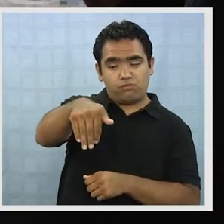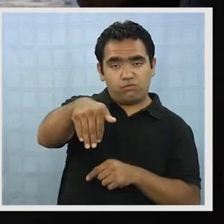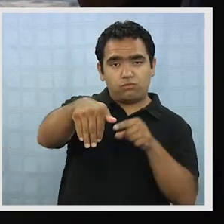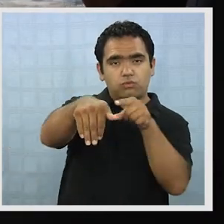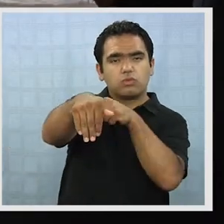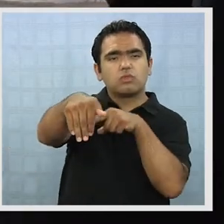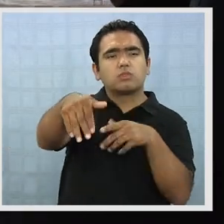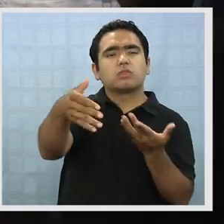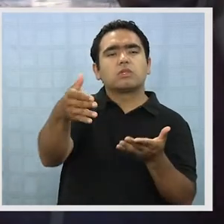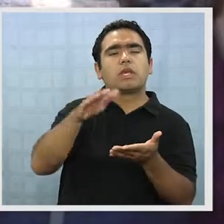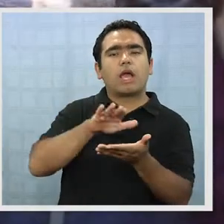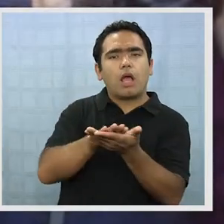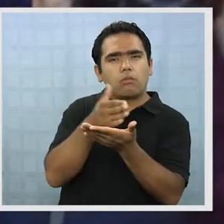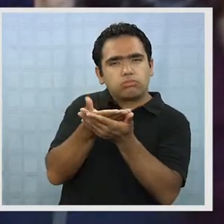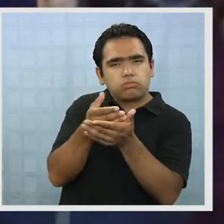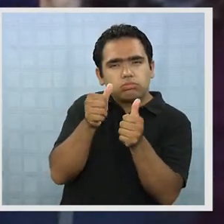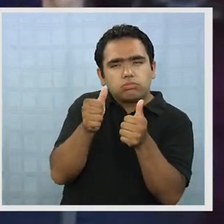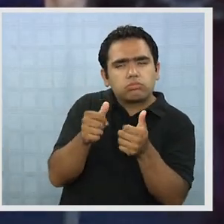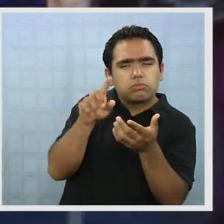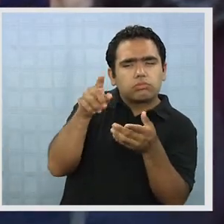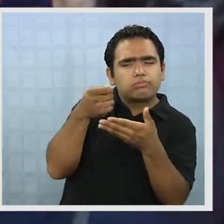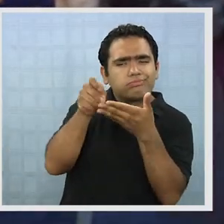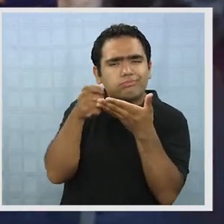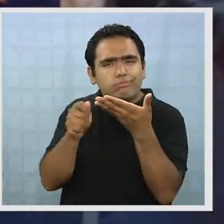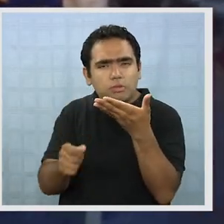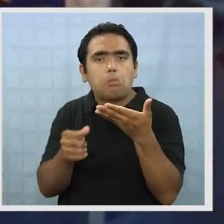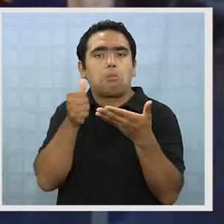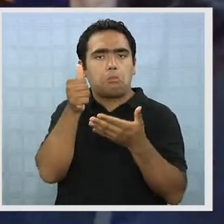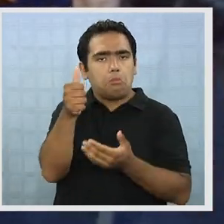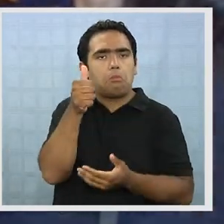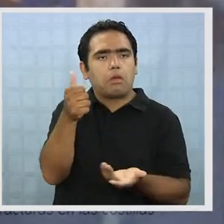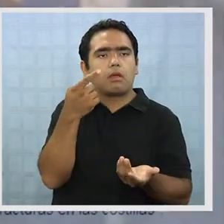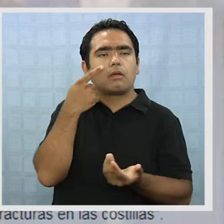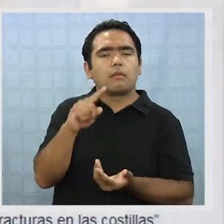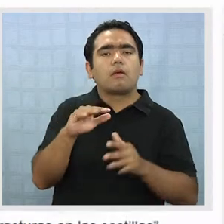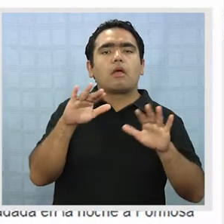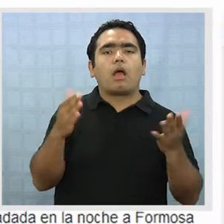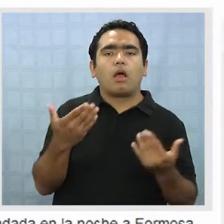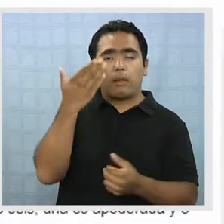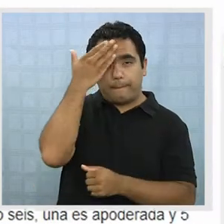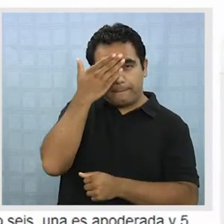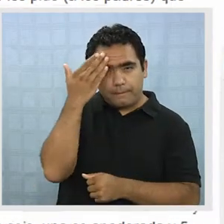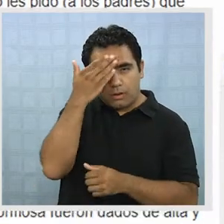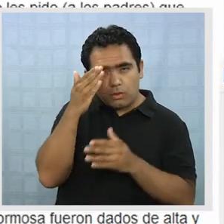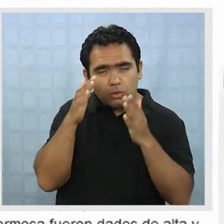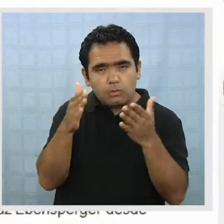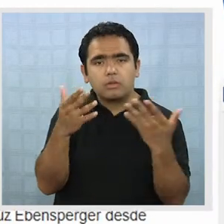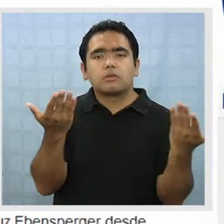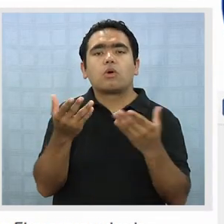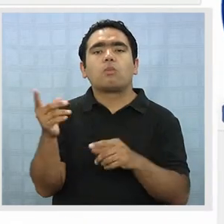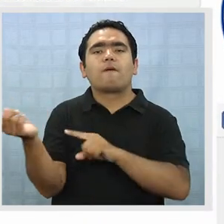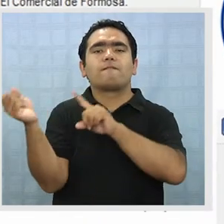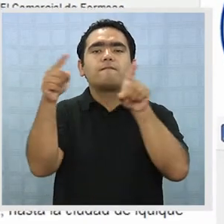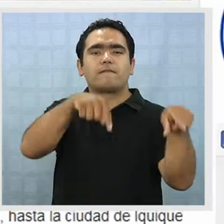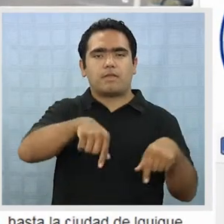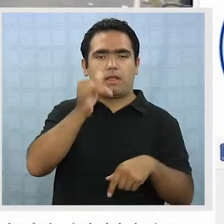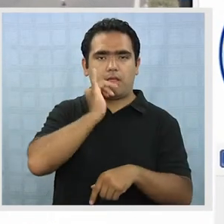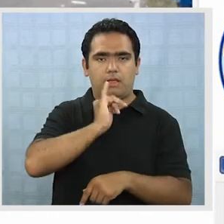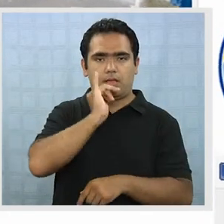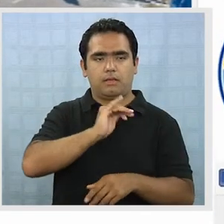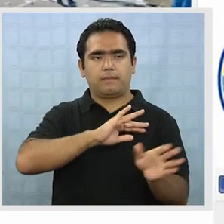accidentado con los deportistas cumplía con todas las exigencias, por lo que la preocupación ahora es el retorno de Quique.